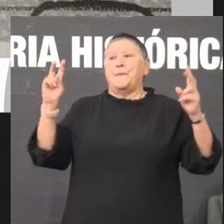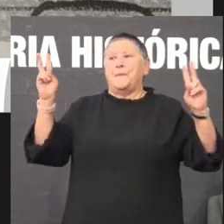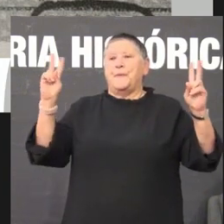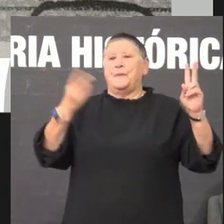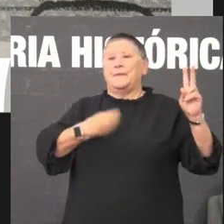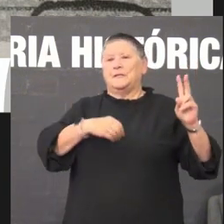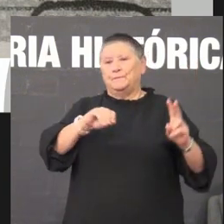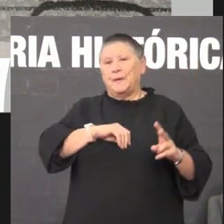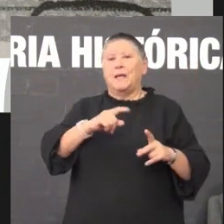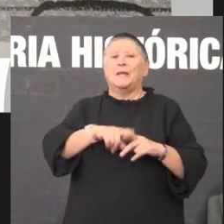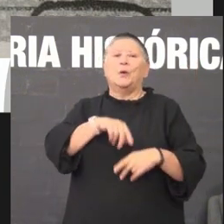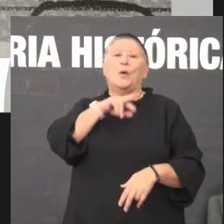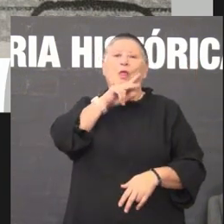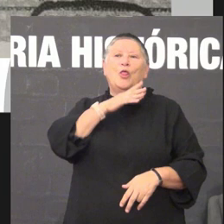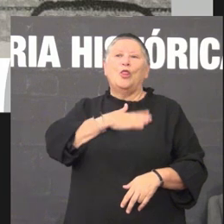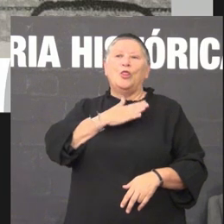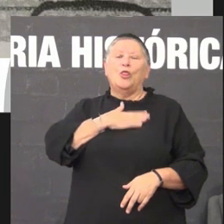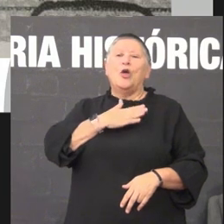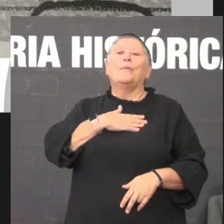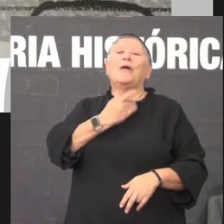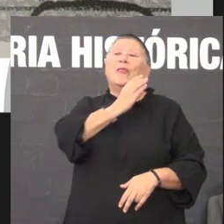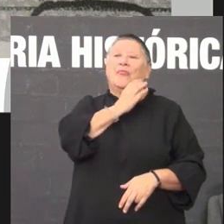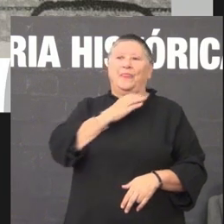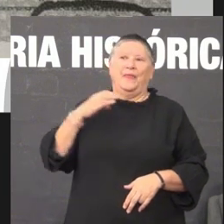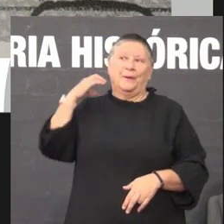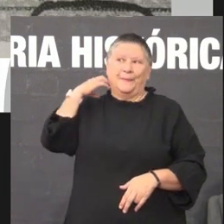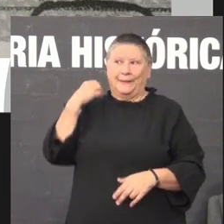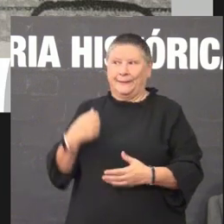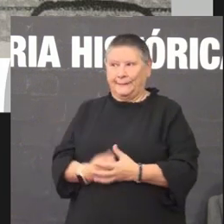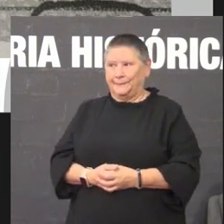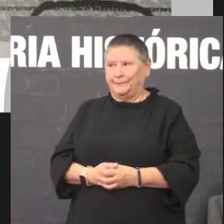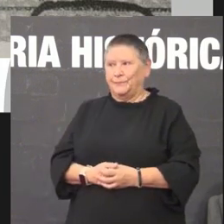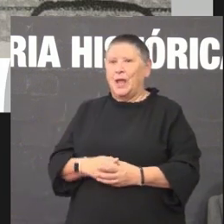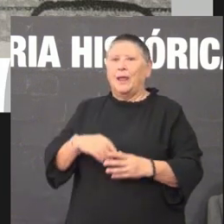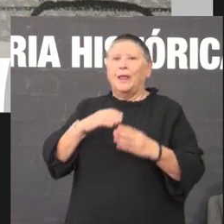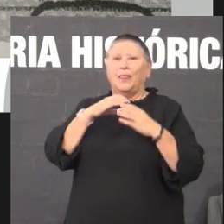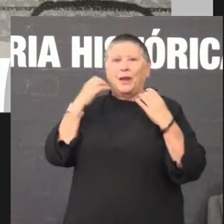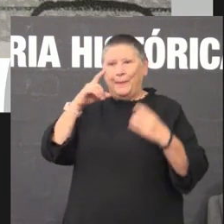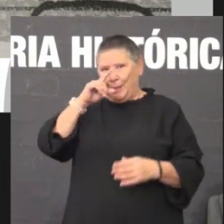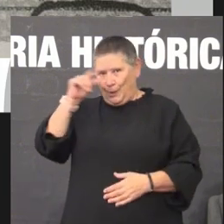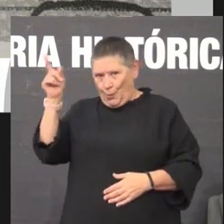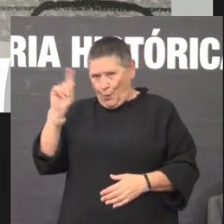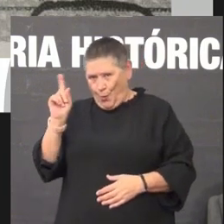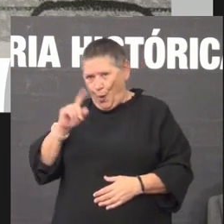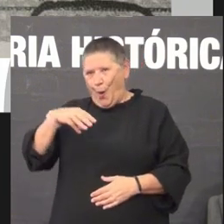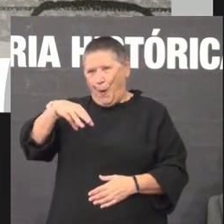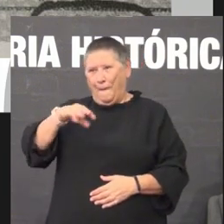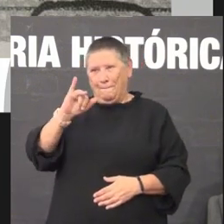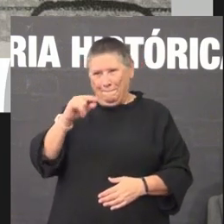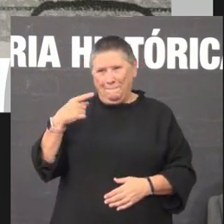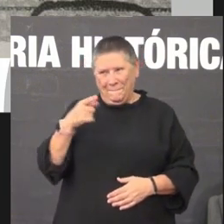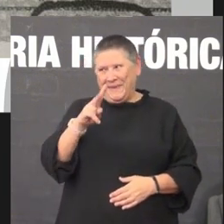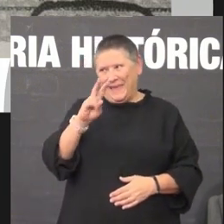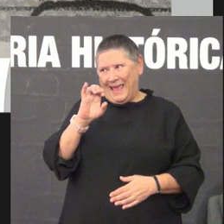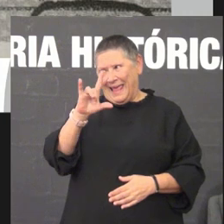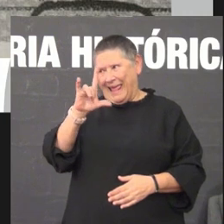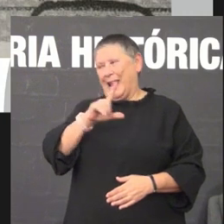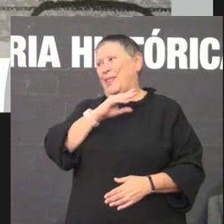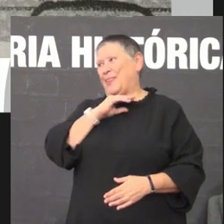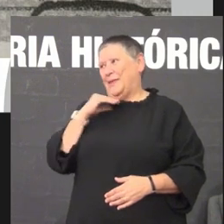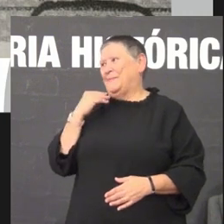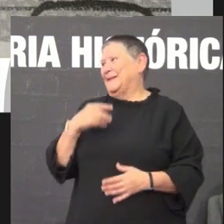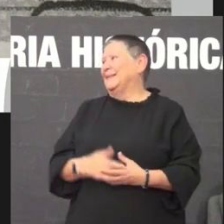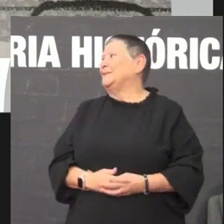idioma cervantino cervantino de Miguel de Cervantes non de Cervantes logo hai que avisar ainda que tamén